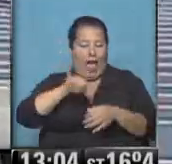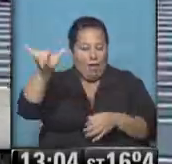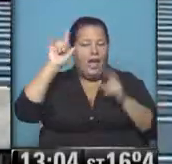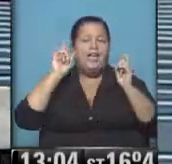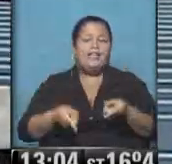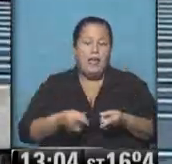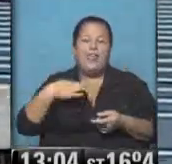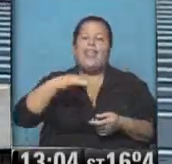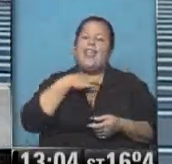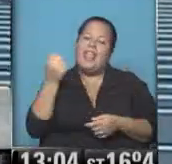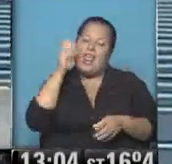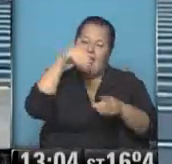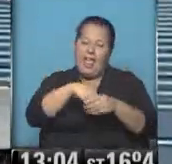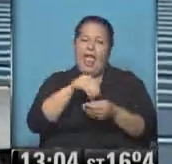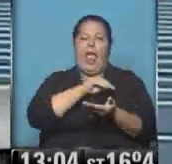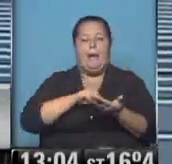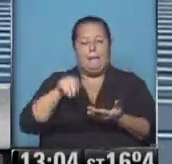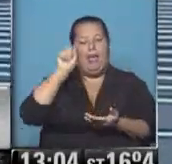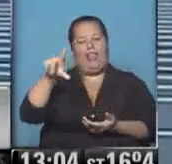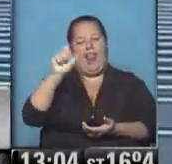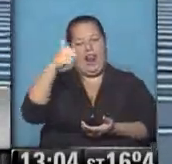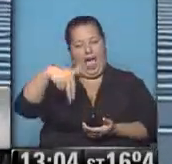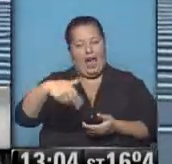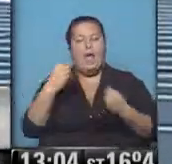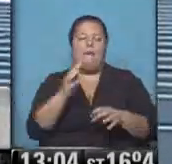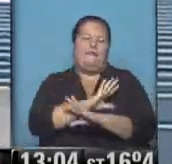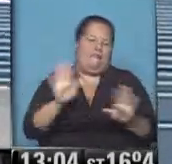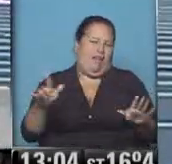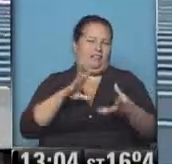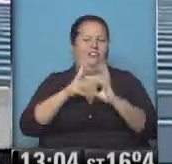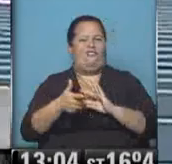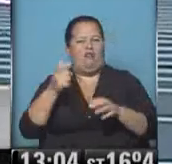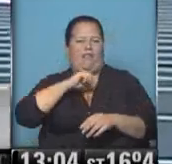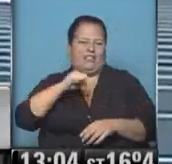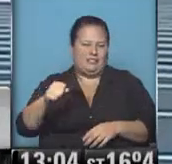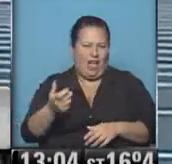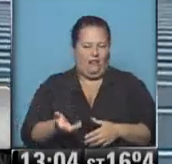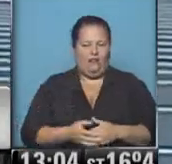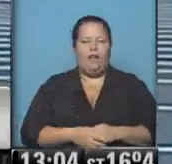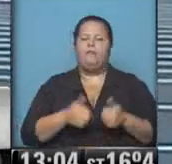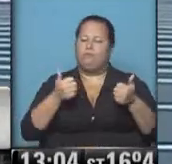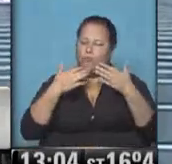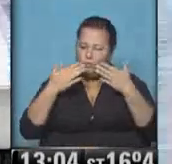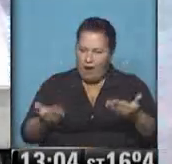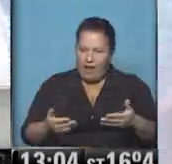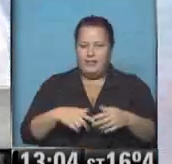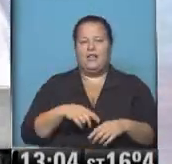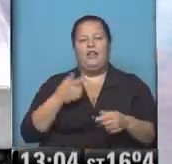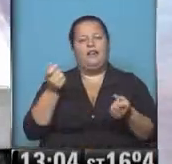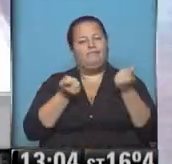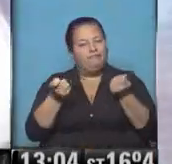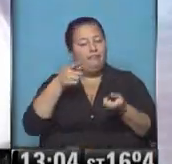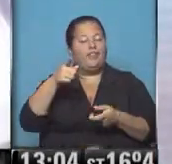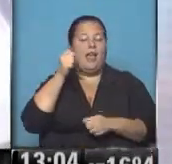aceptados como empleados de el ANN para que termine esta metodología de fraude. Muchísimas gracias Ariel, maniobra